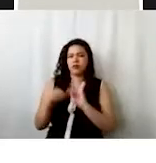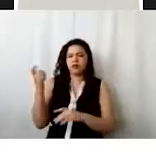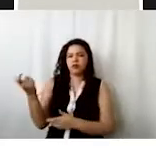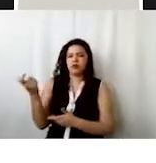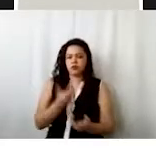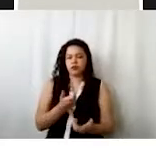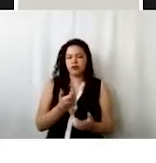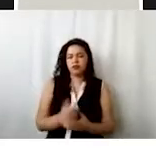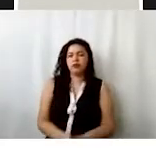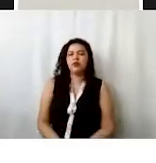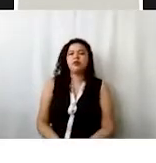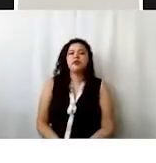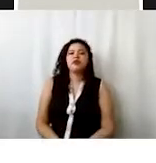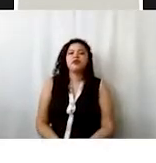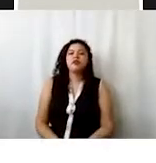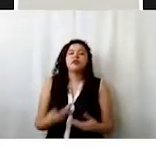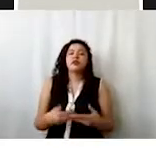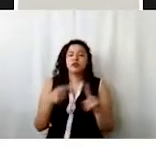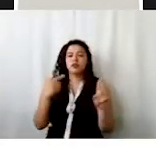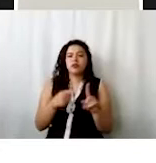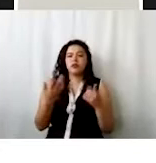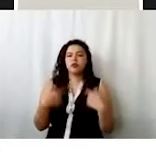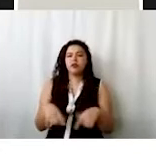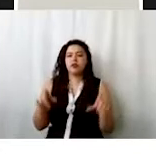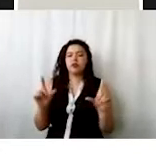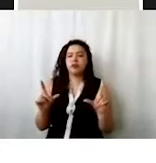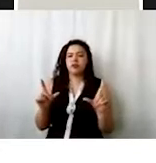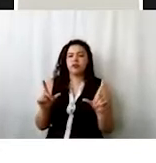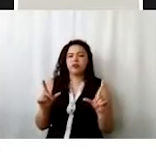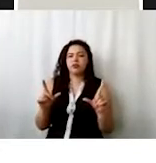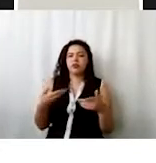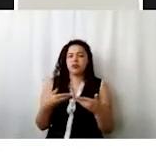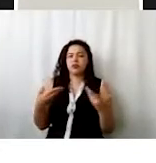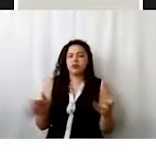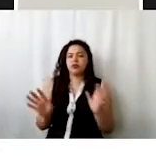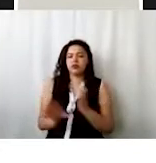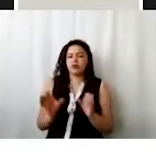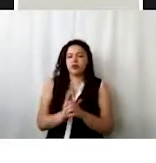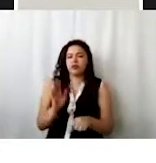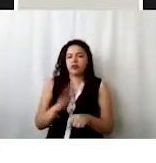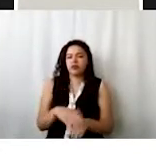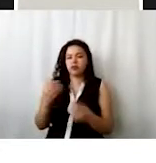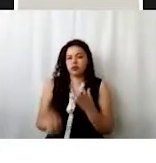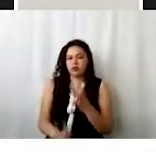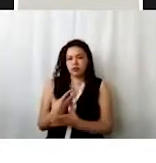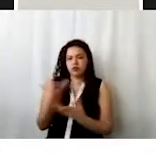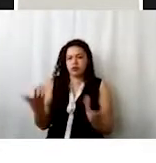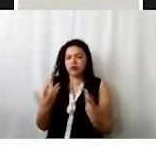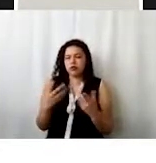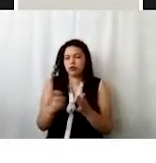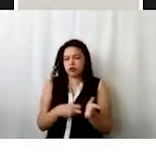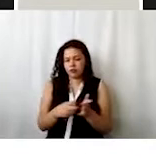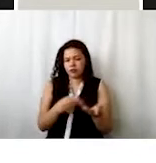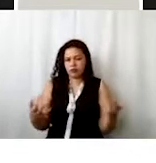La intención de la sesión de hoy es presentarles, pues, las actualizaciones y algunos ajustes que se han realizado al